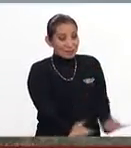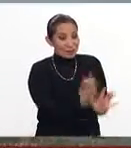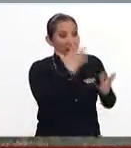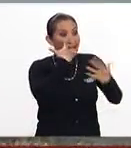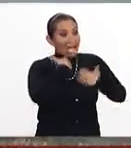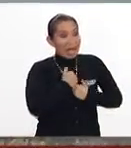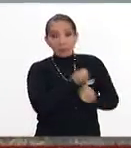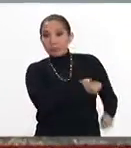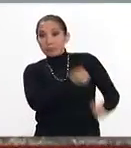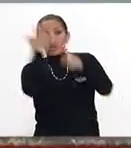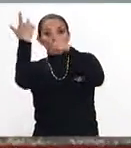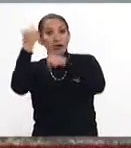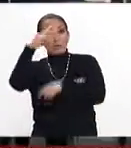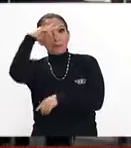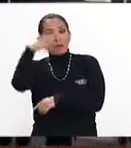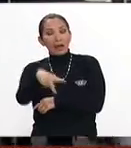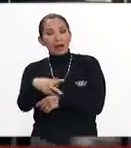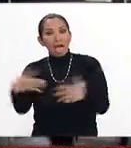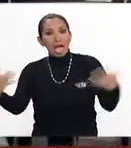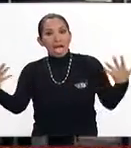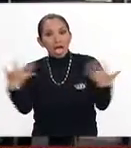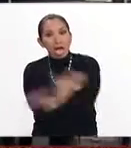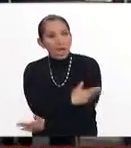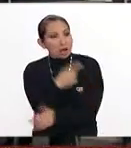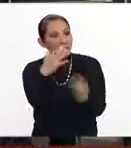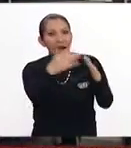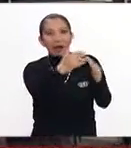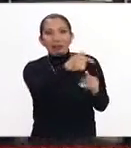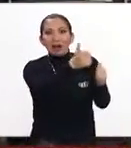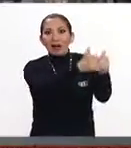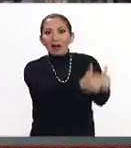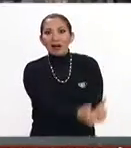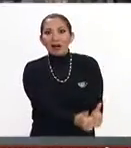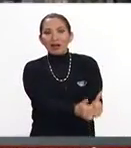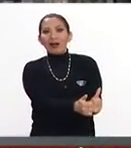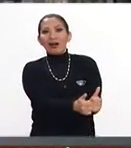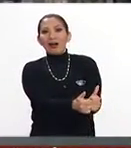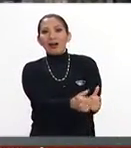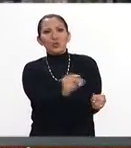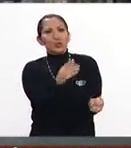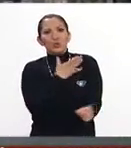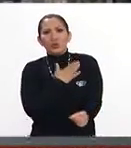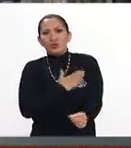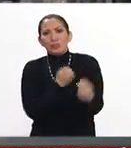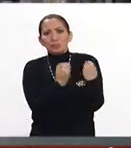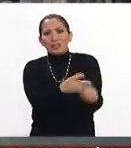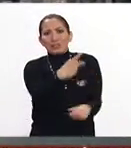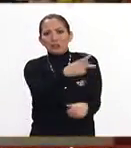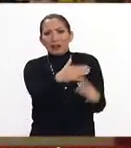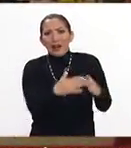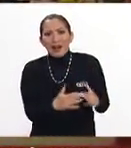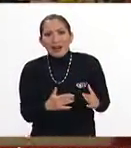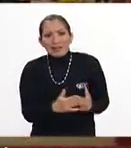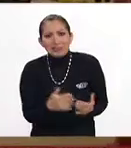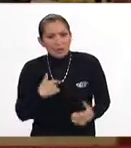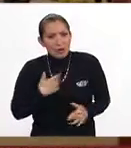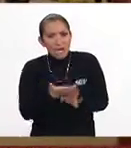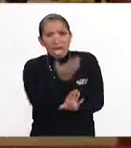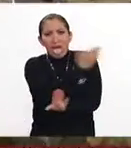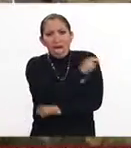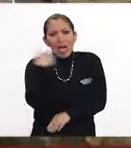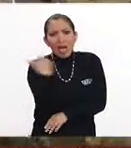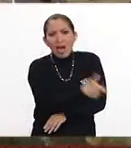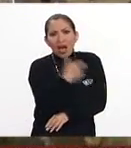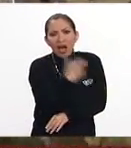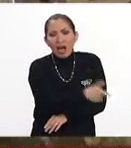deportan, es verdaderamente injusto que tú vayas a perder el bien que estás pagando, porque